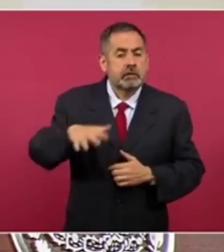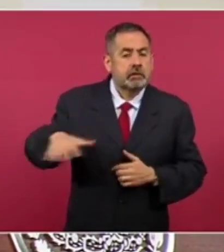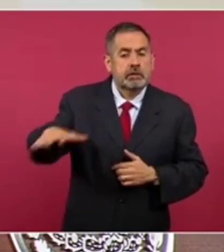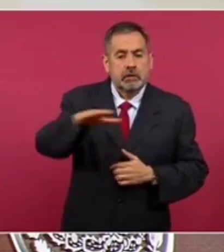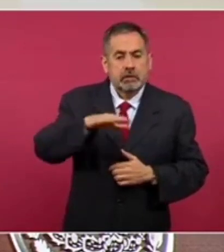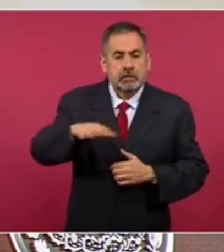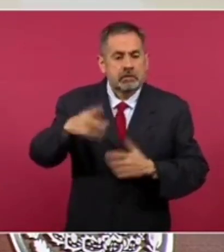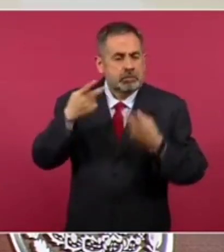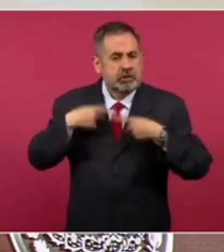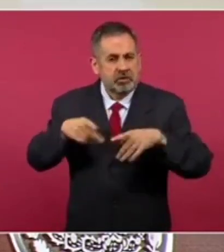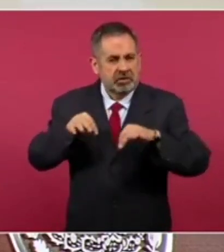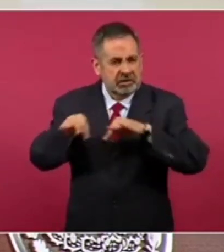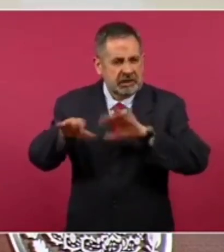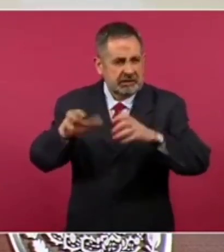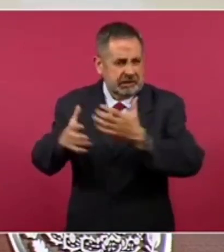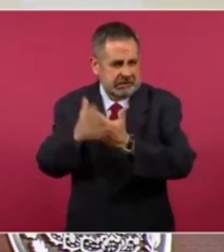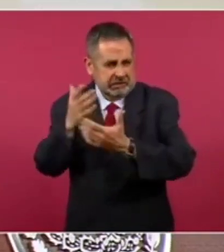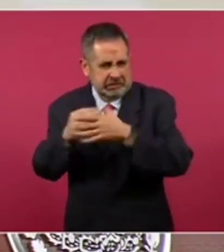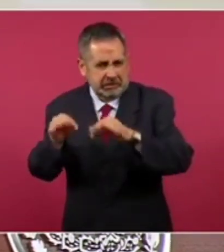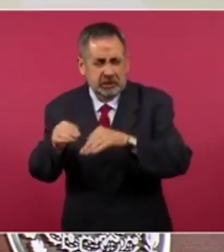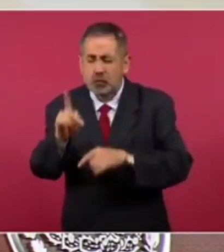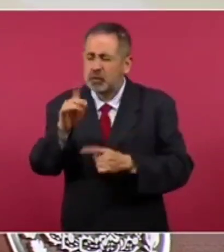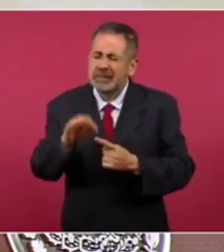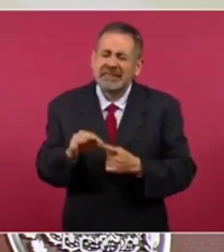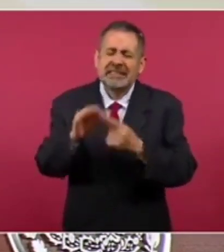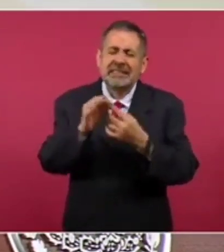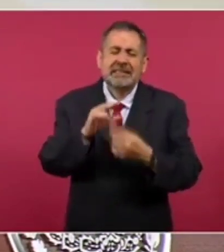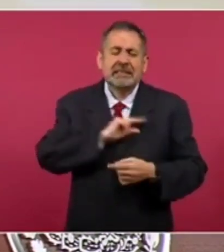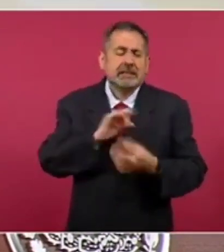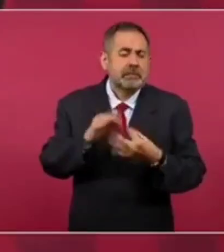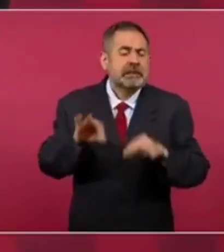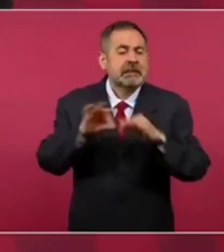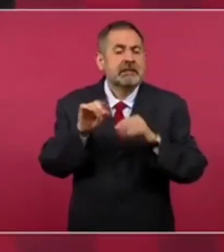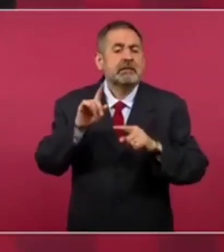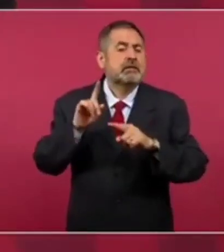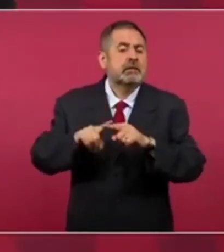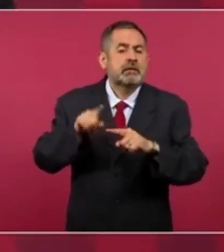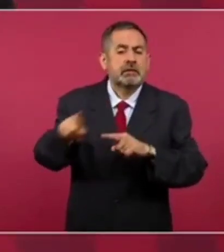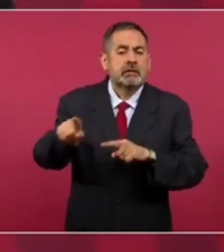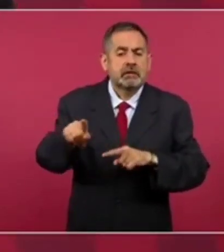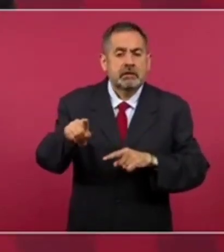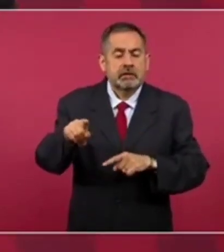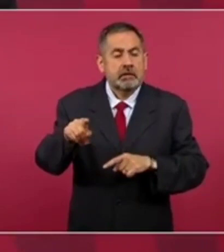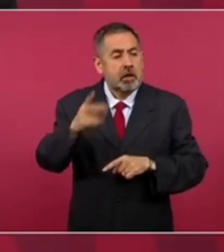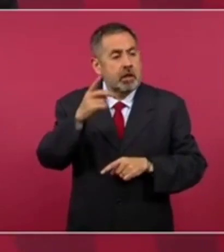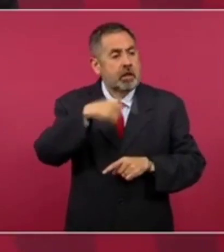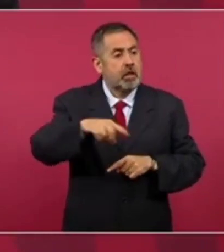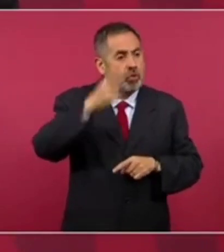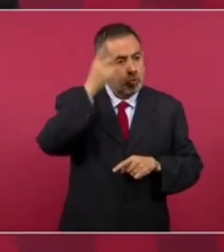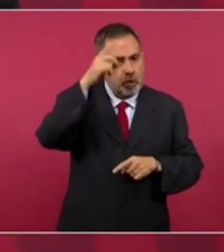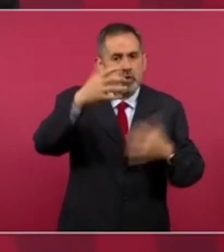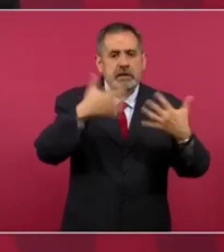obrero y de manera muy especial al sector empresarial,